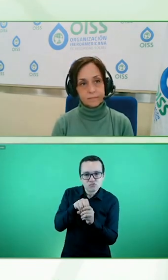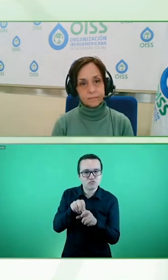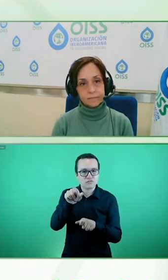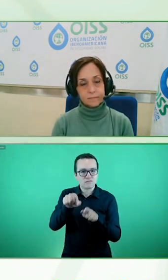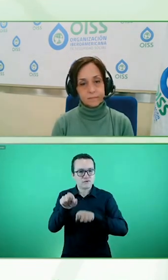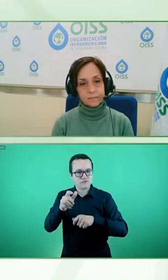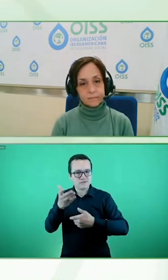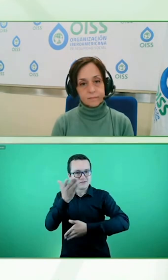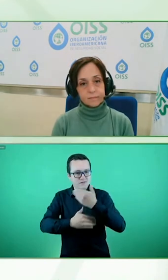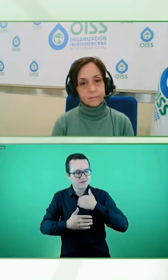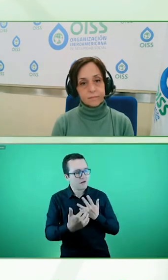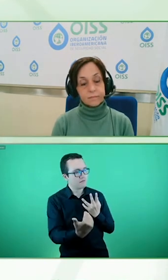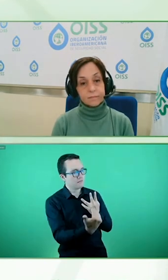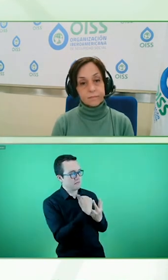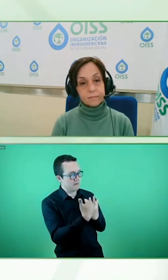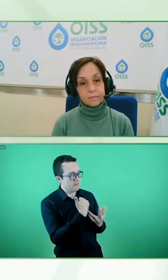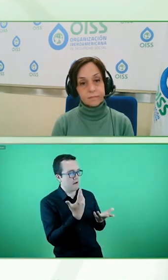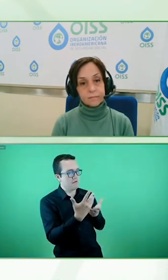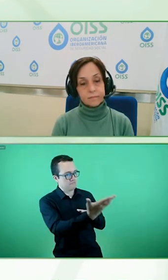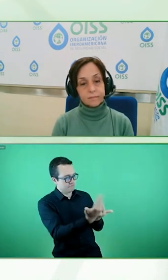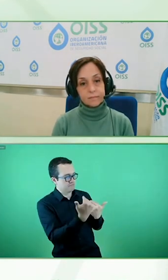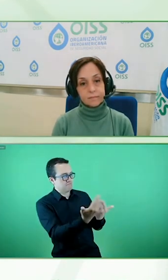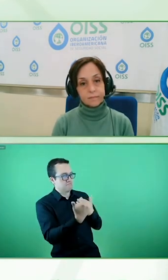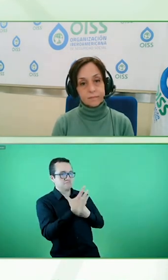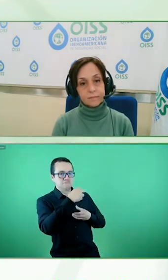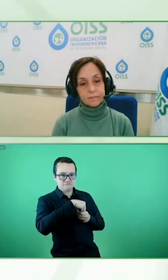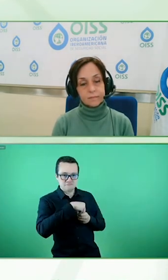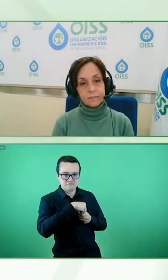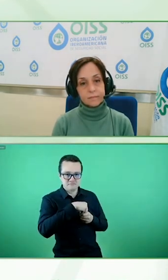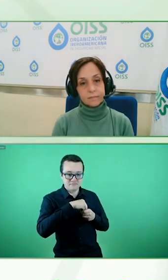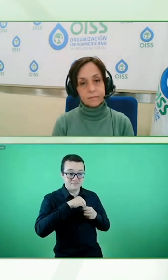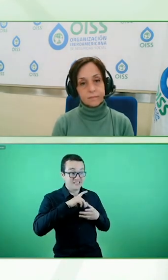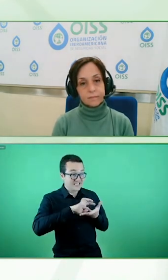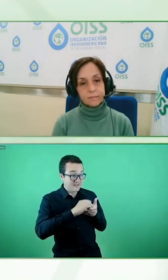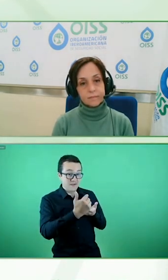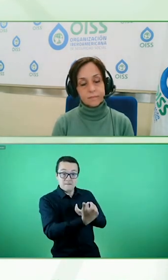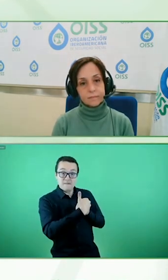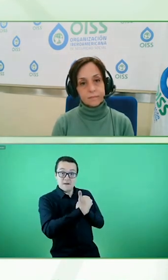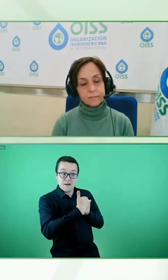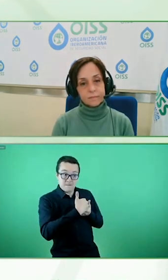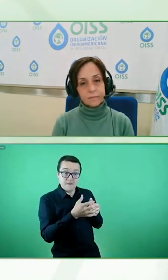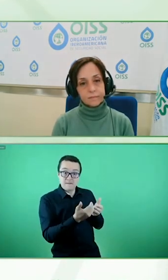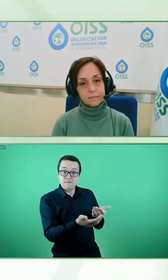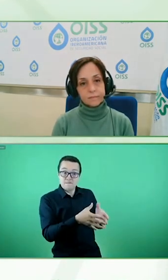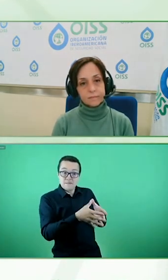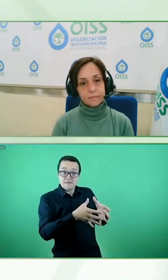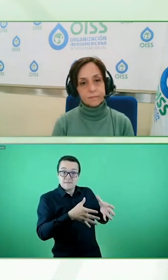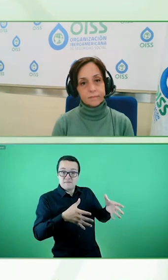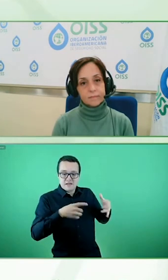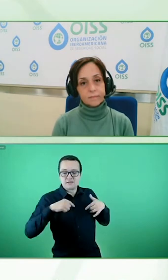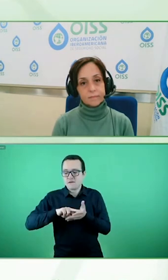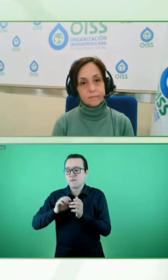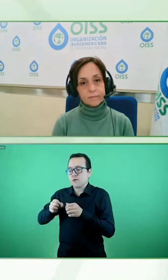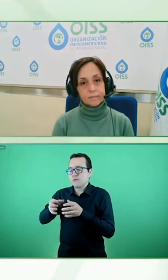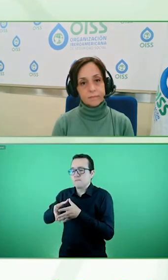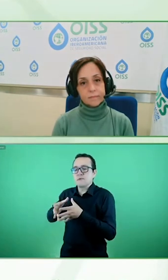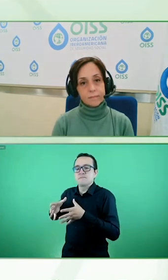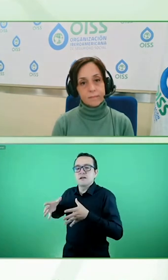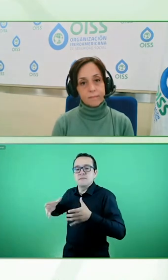generar más empleo internamente en las empresas, porque si una empresa ofrece servicios,